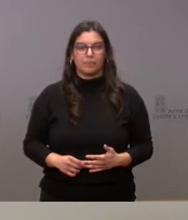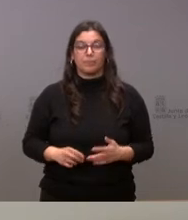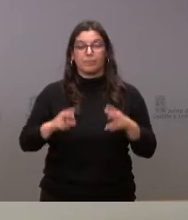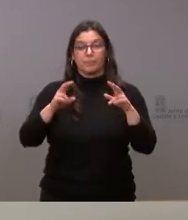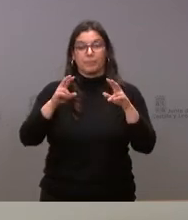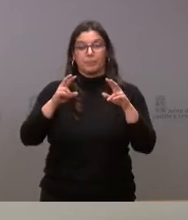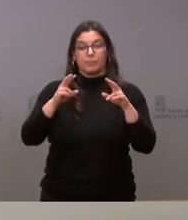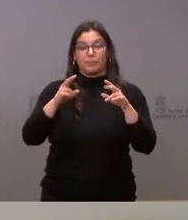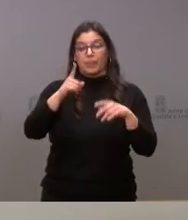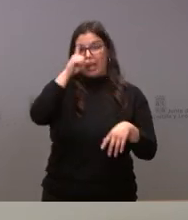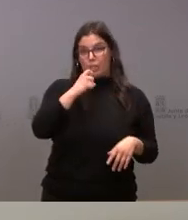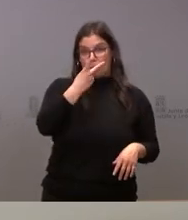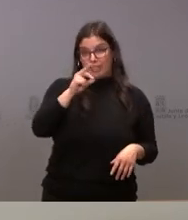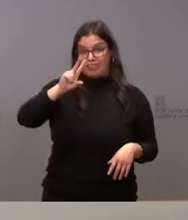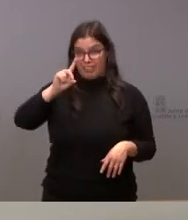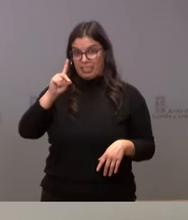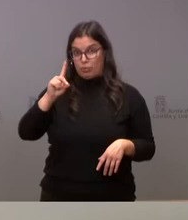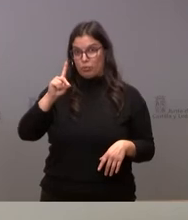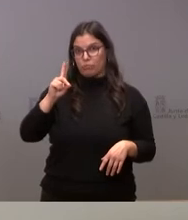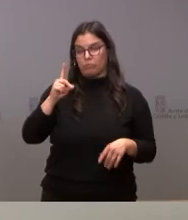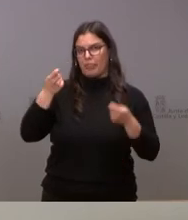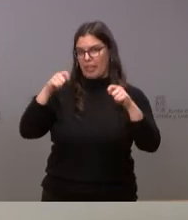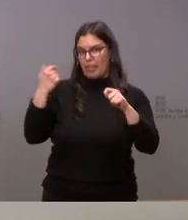Hablamos del año 2021, el último año cerrado.